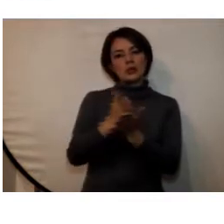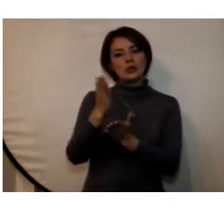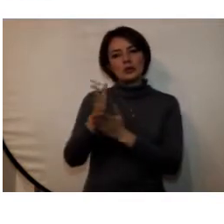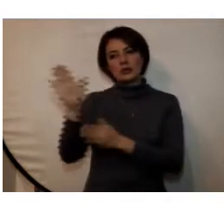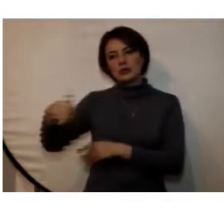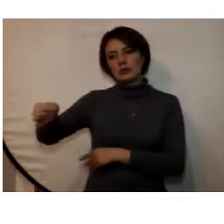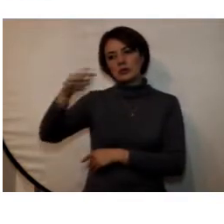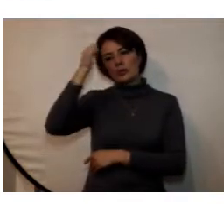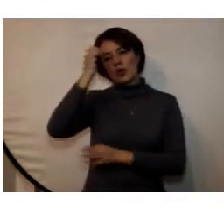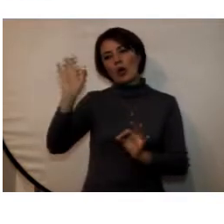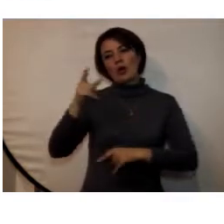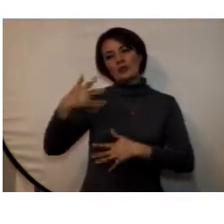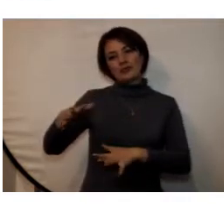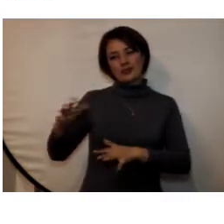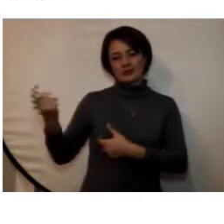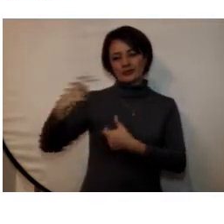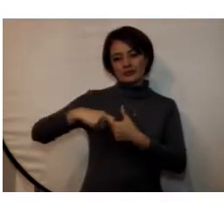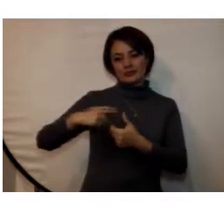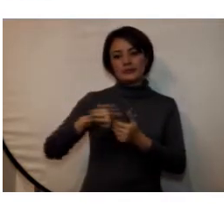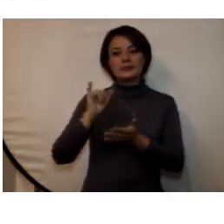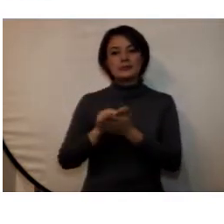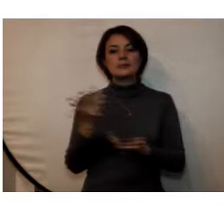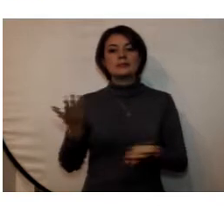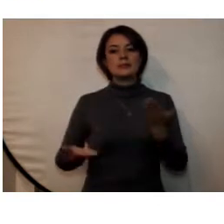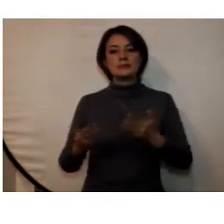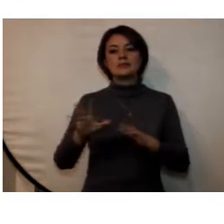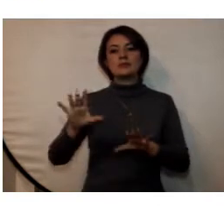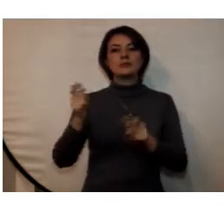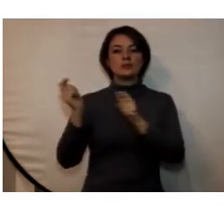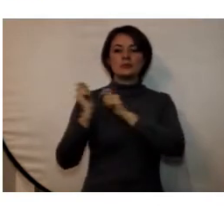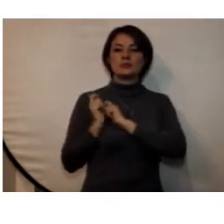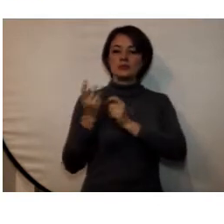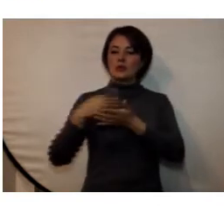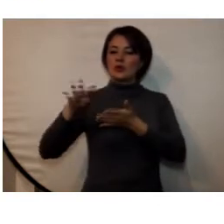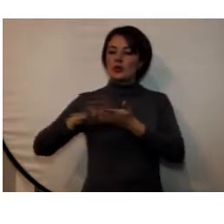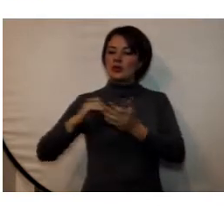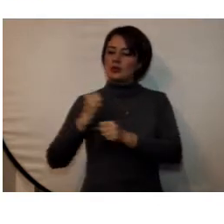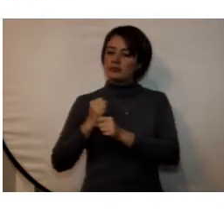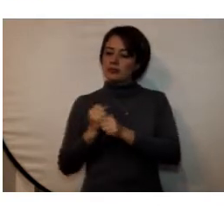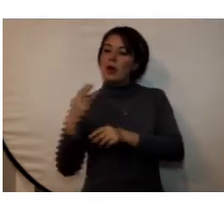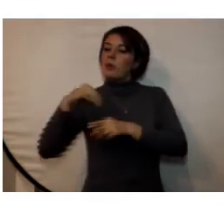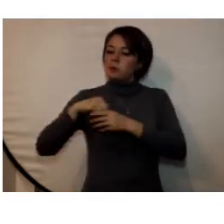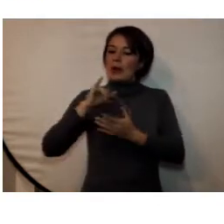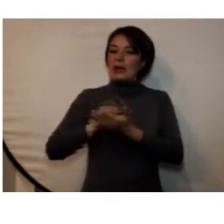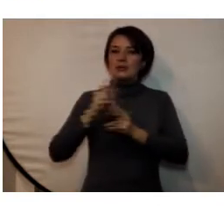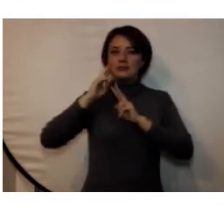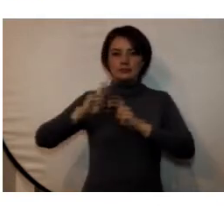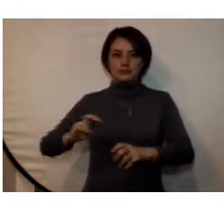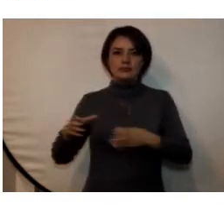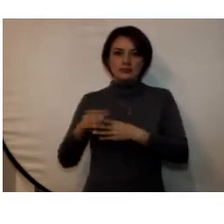docentes ocasionales que de acuerdo a su actividad cuentan en su carga académica con horas de trabajo dedicadas a la investigación